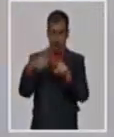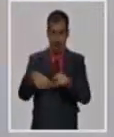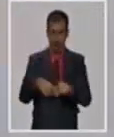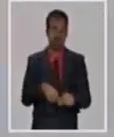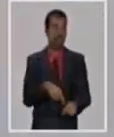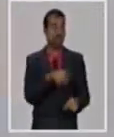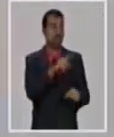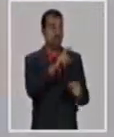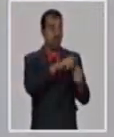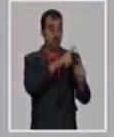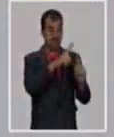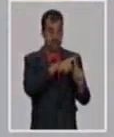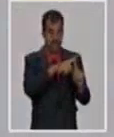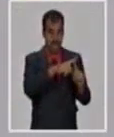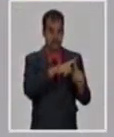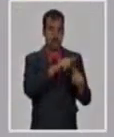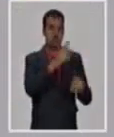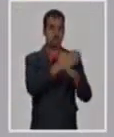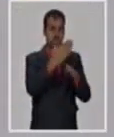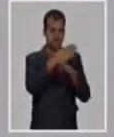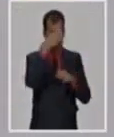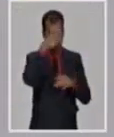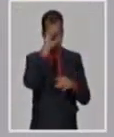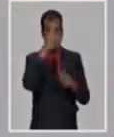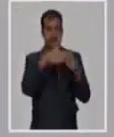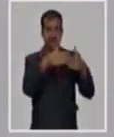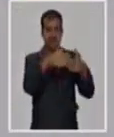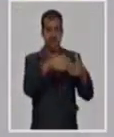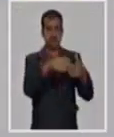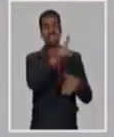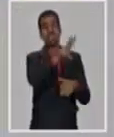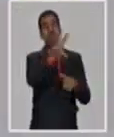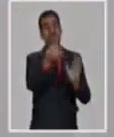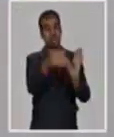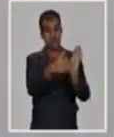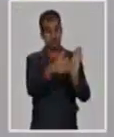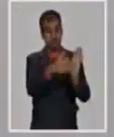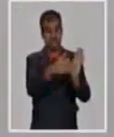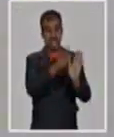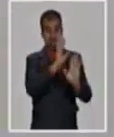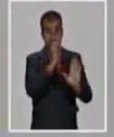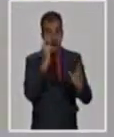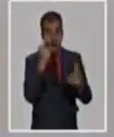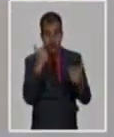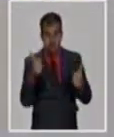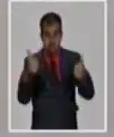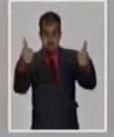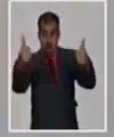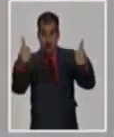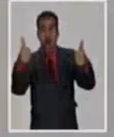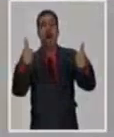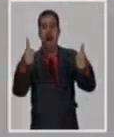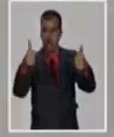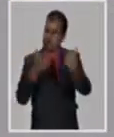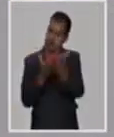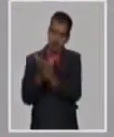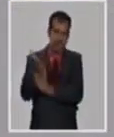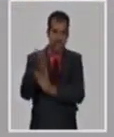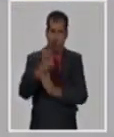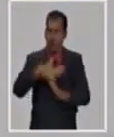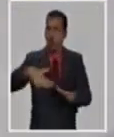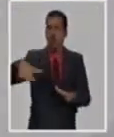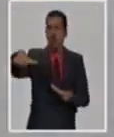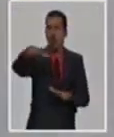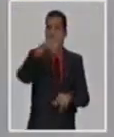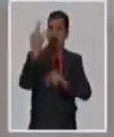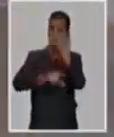120 mil, luego, como parte de los estudios, se avanza con el resto de los trabajadores de la salud, y el resto de trabajadores de salud y de Biocuba